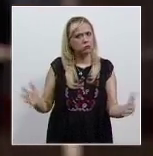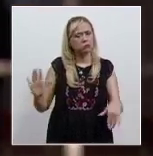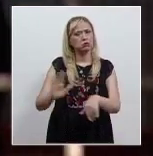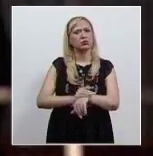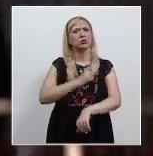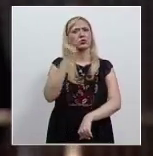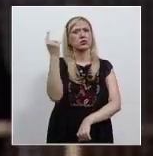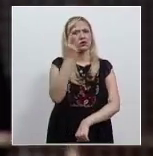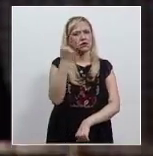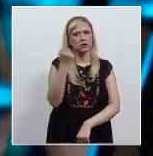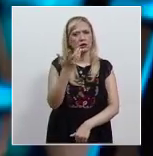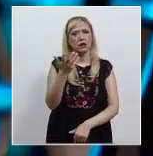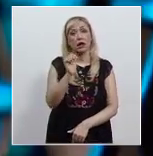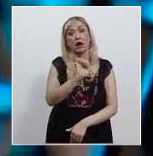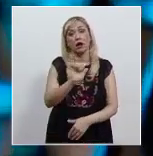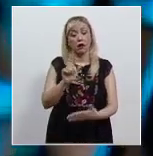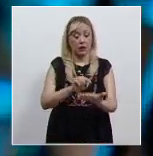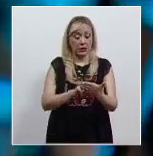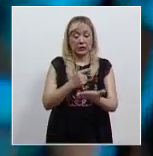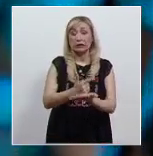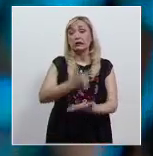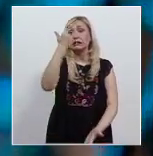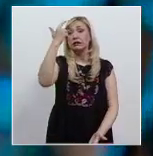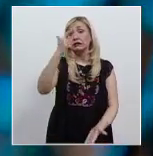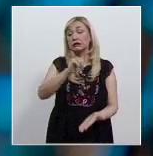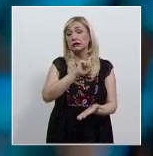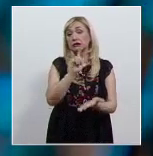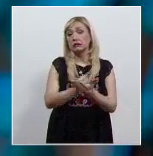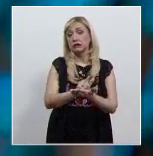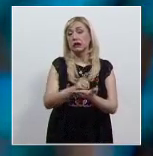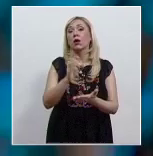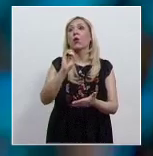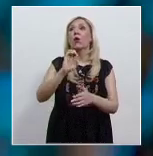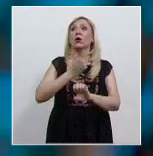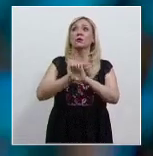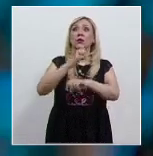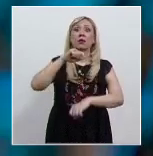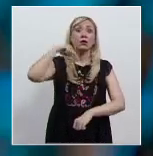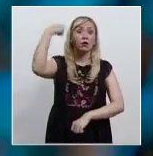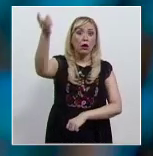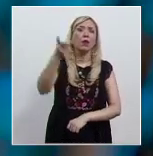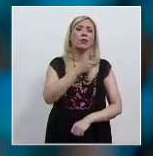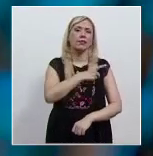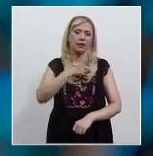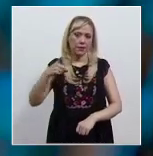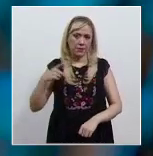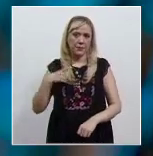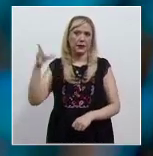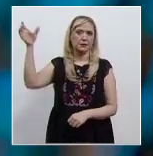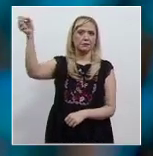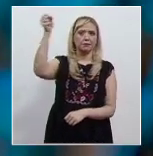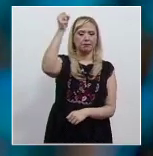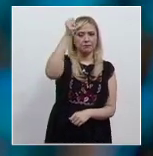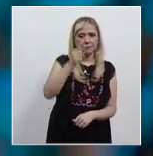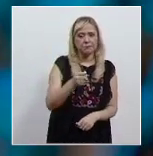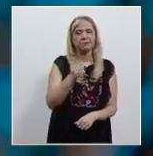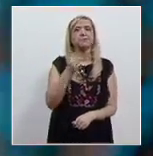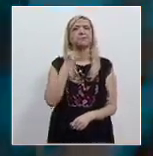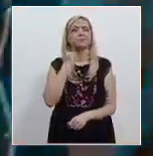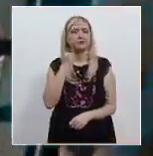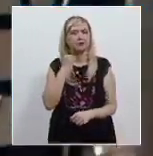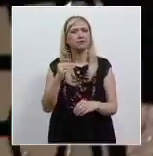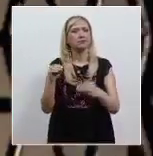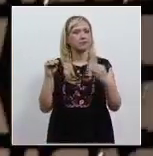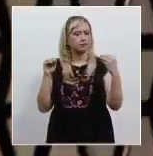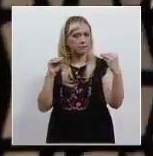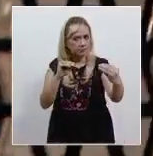procesado por asunto del fuero federal, deberá solicitar a la Defensoría Pública Federal que le asigne un defensor que lo asista. Y si